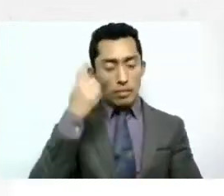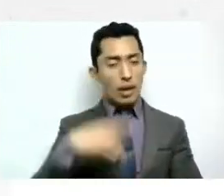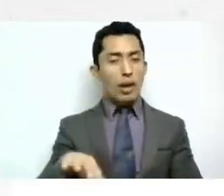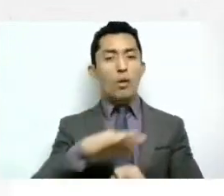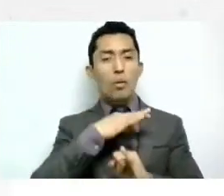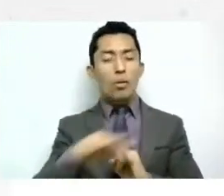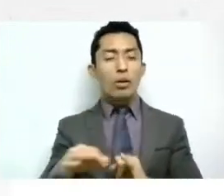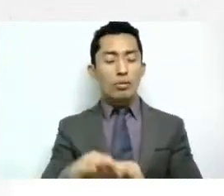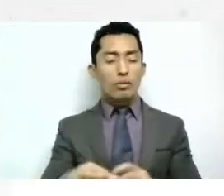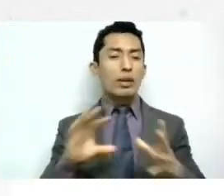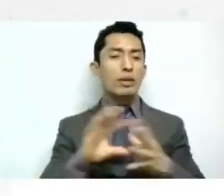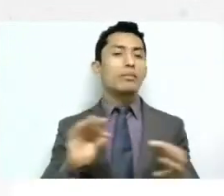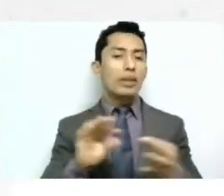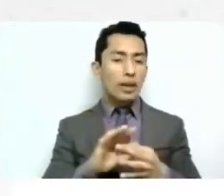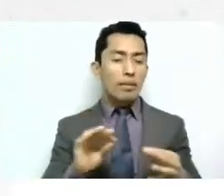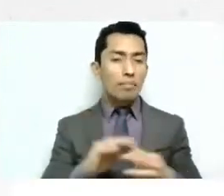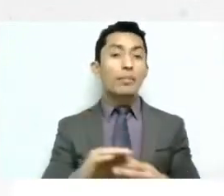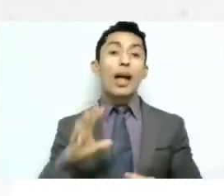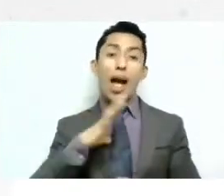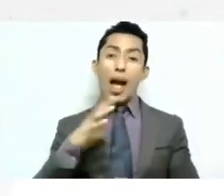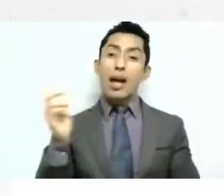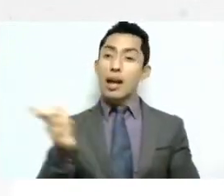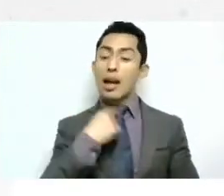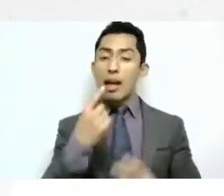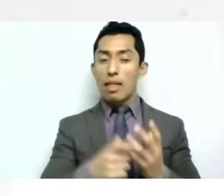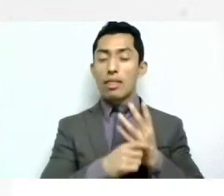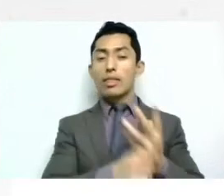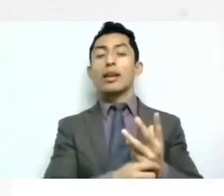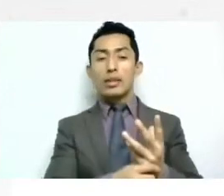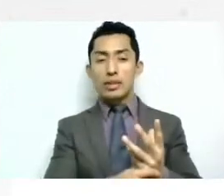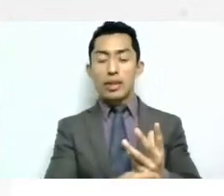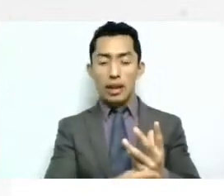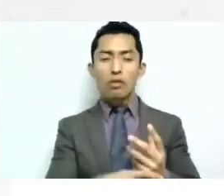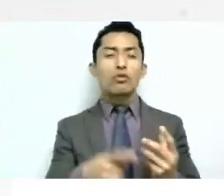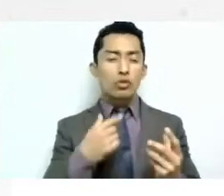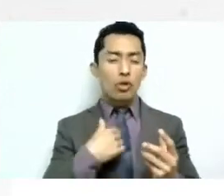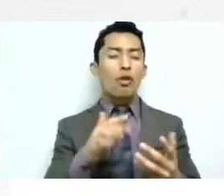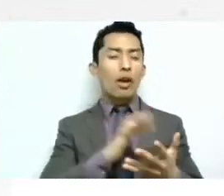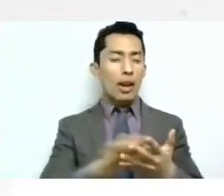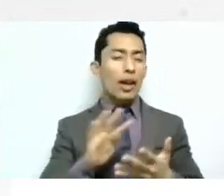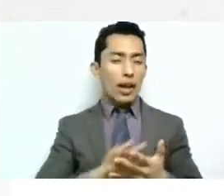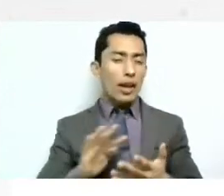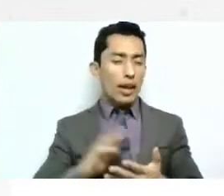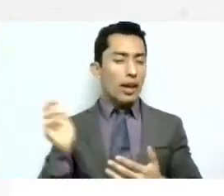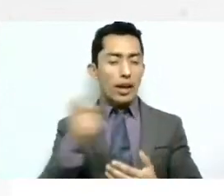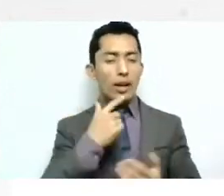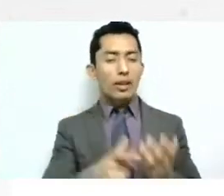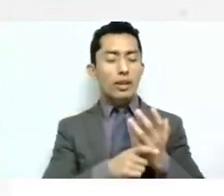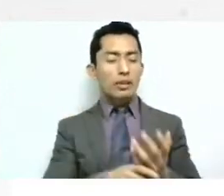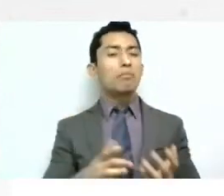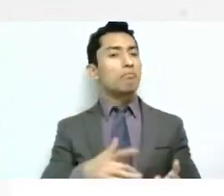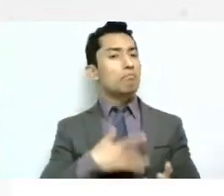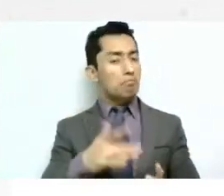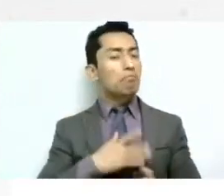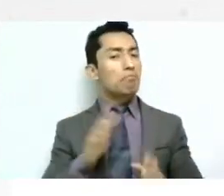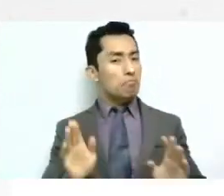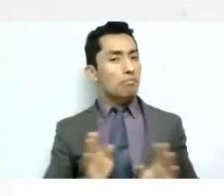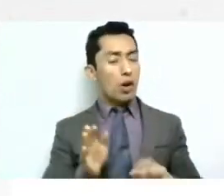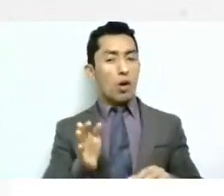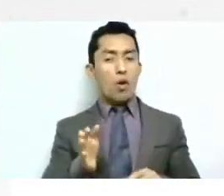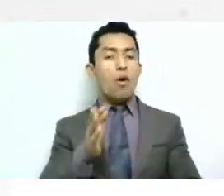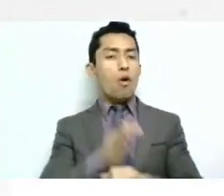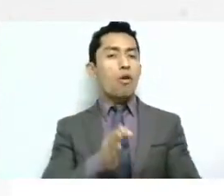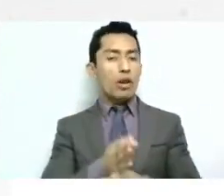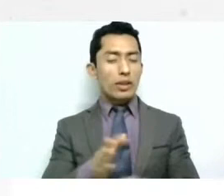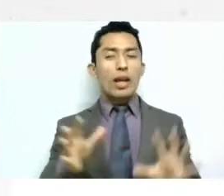hay una una frase que que leí y que creo que va muy acorde a lo que estamos